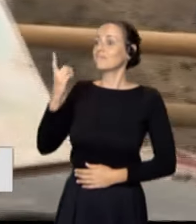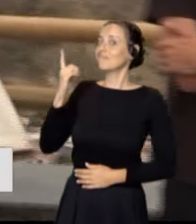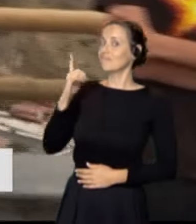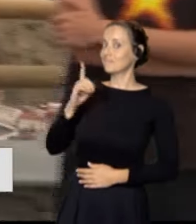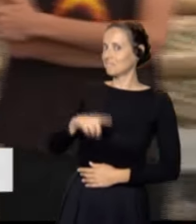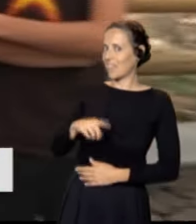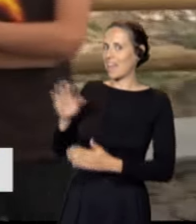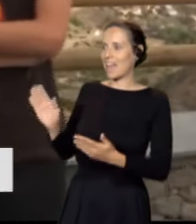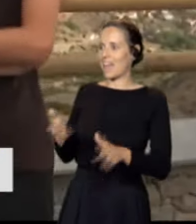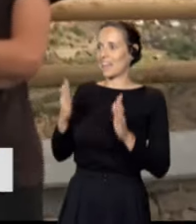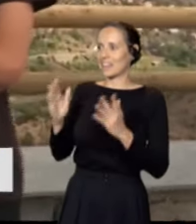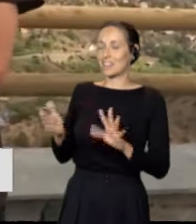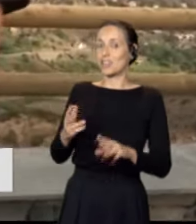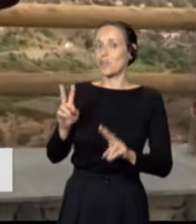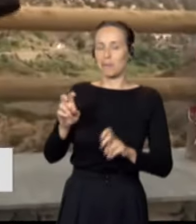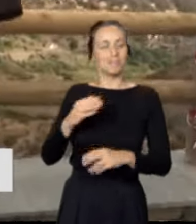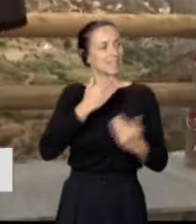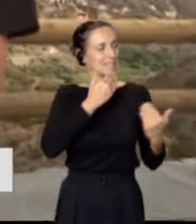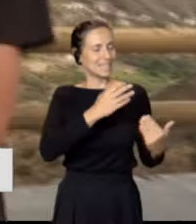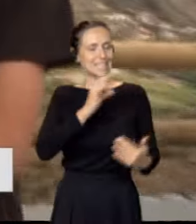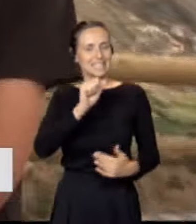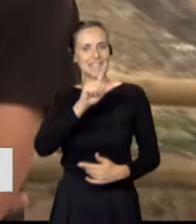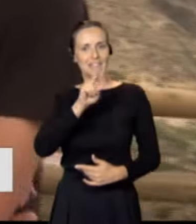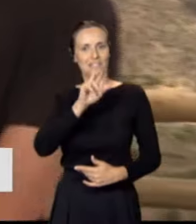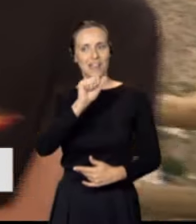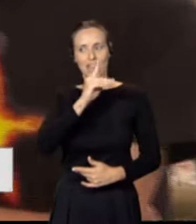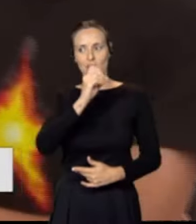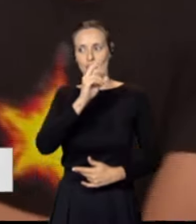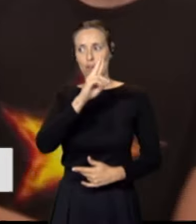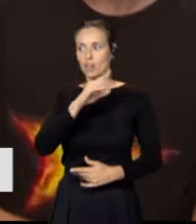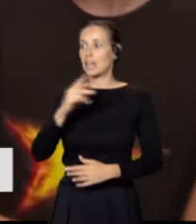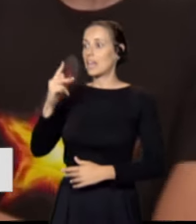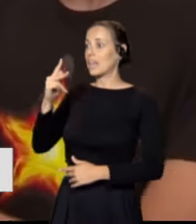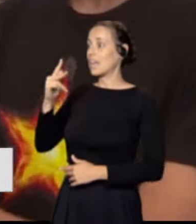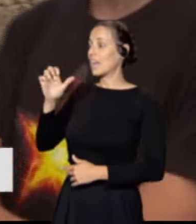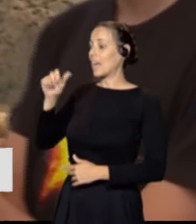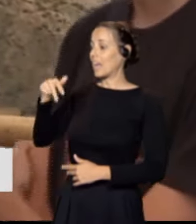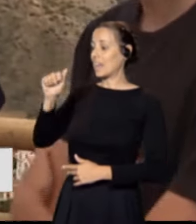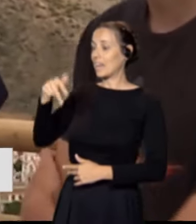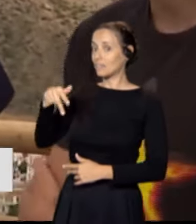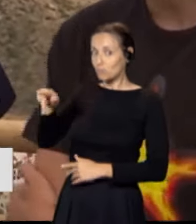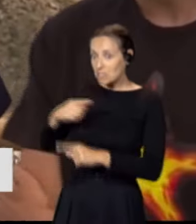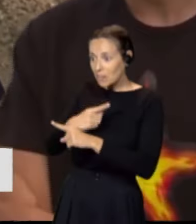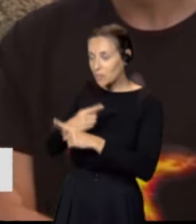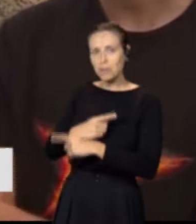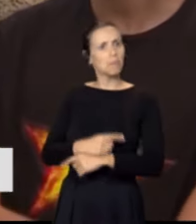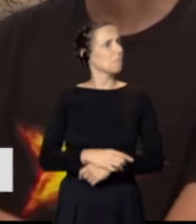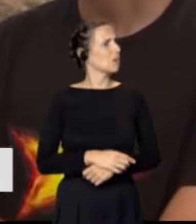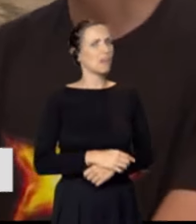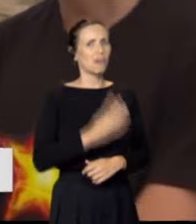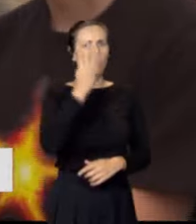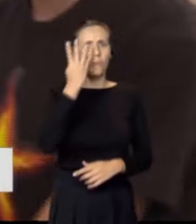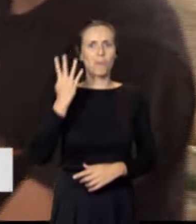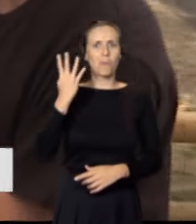suman nuevas generaciones. Muchísimas gracias, Salvador. Kenan, ¿estás nervioso? No, la verdad es que no, ya son cuatro años que